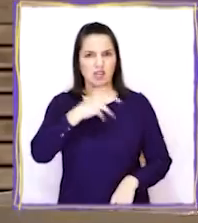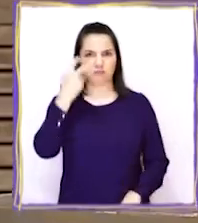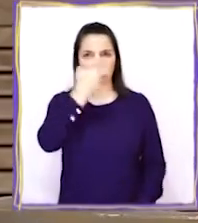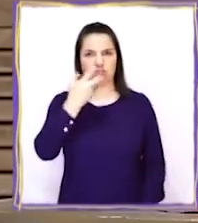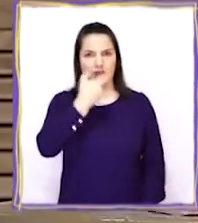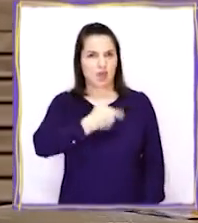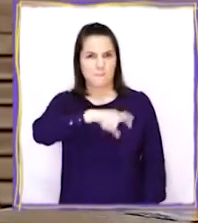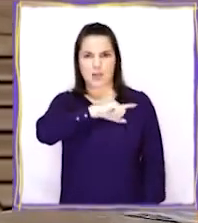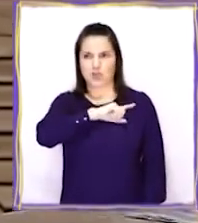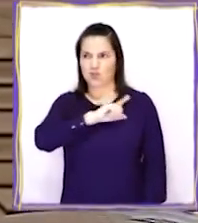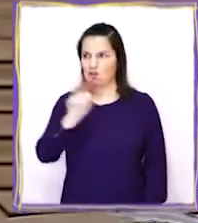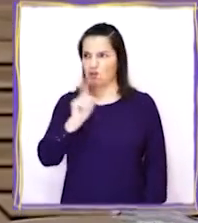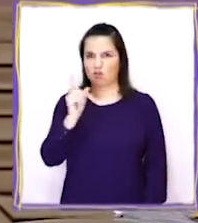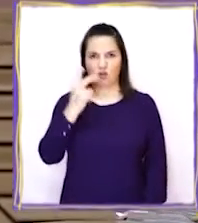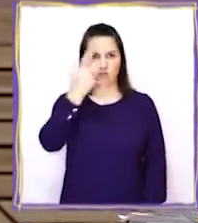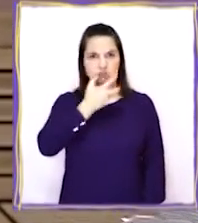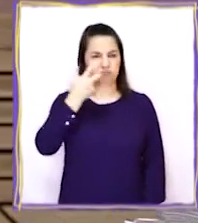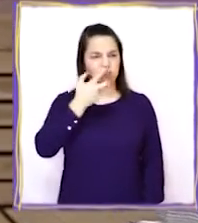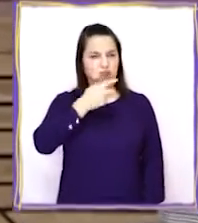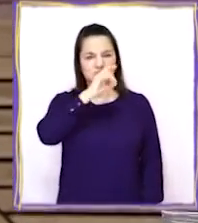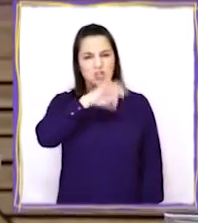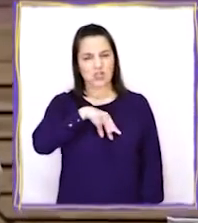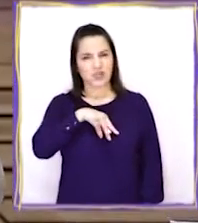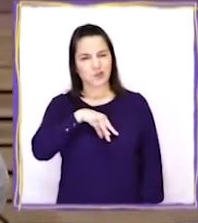español y no hablamos chileno?